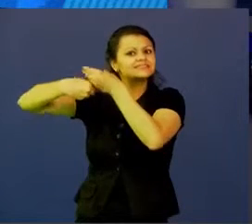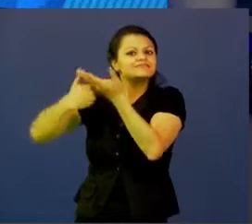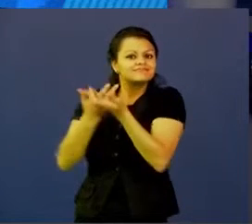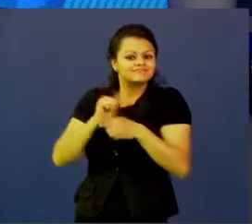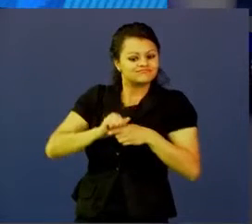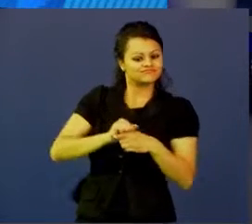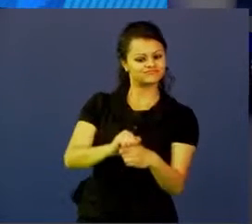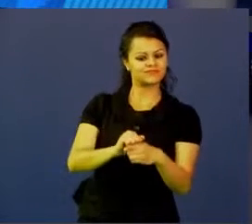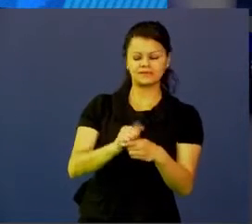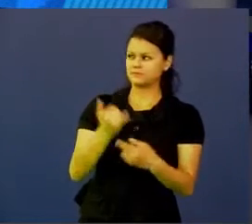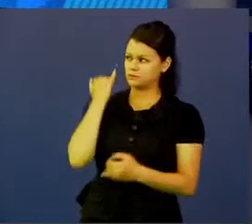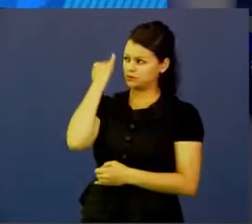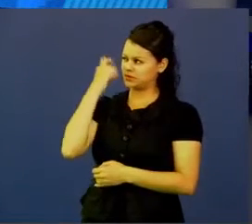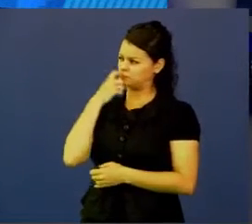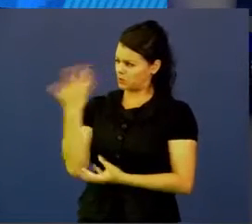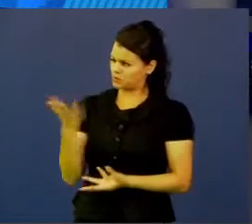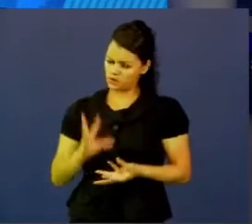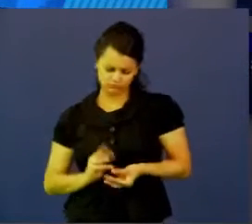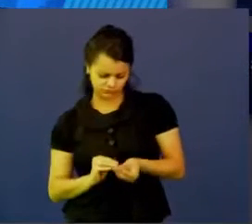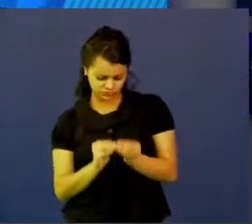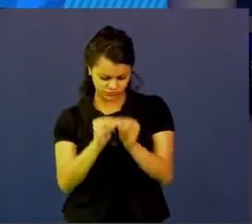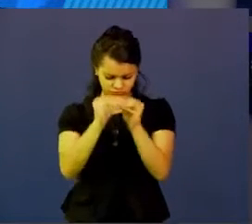prototipos funcionales, que se toquen.